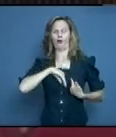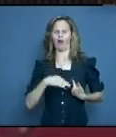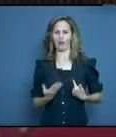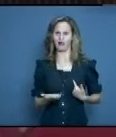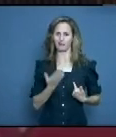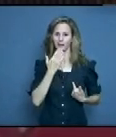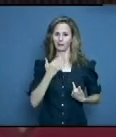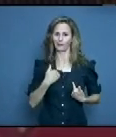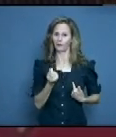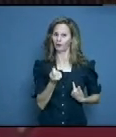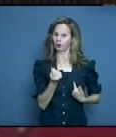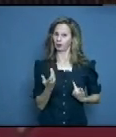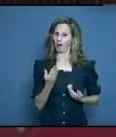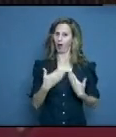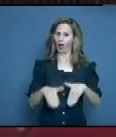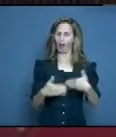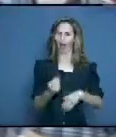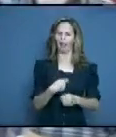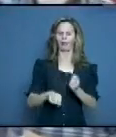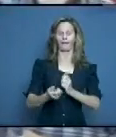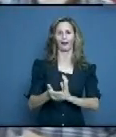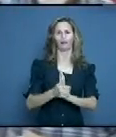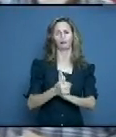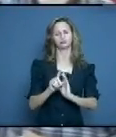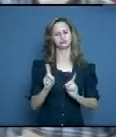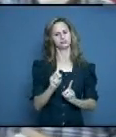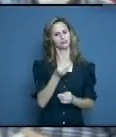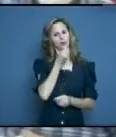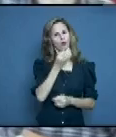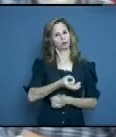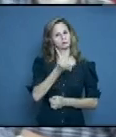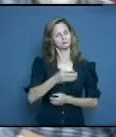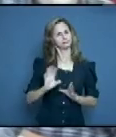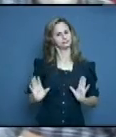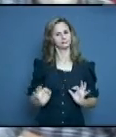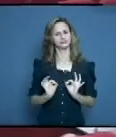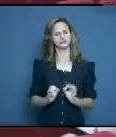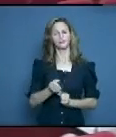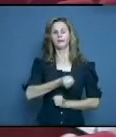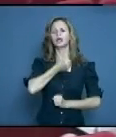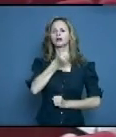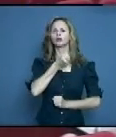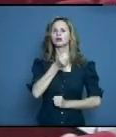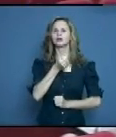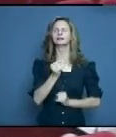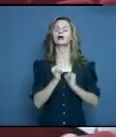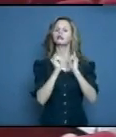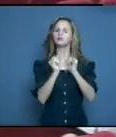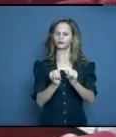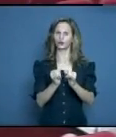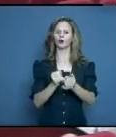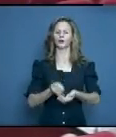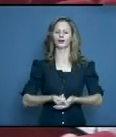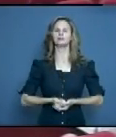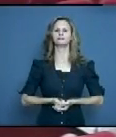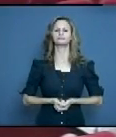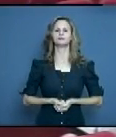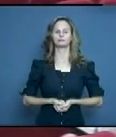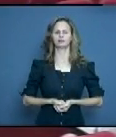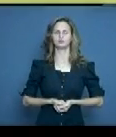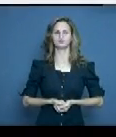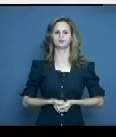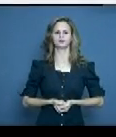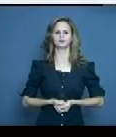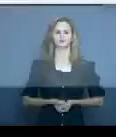lograr mucho más en favor de la vida. El camarógrafo Elida La Pera y Jordanis Rodríguez Laurencio, Sistema Informativo de la Televisión Cubana.